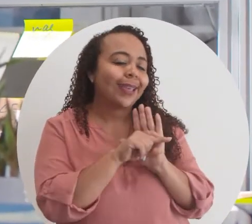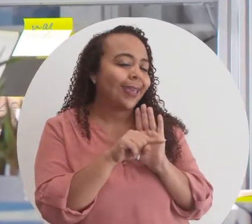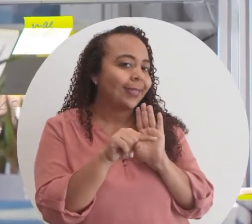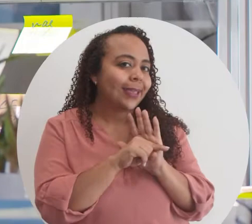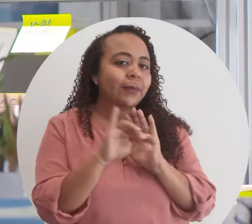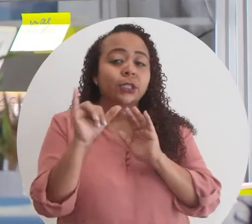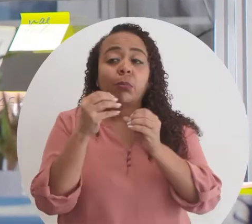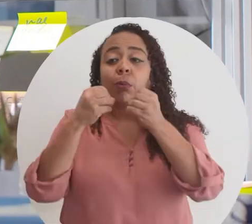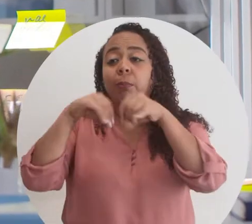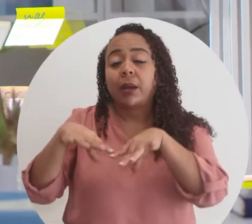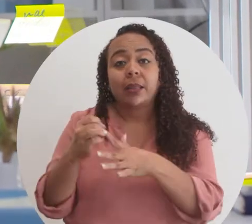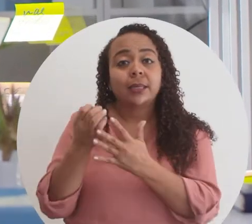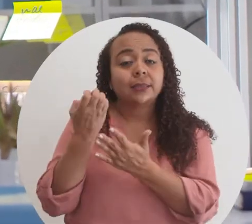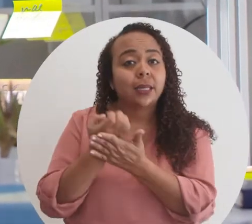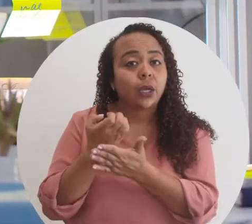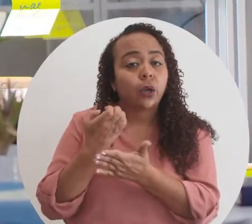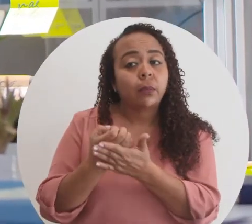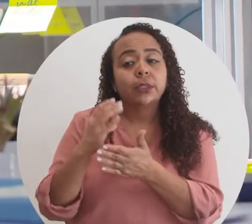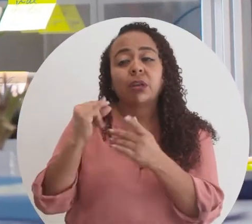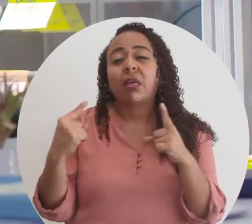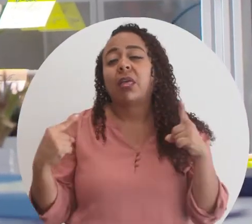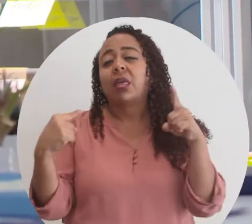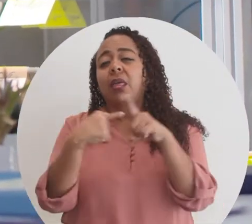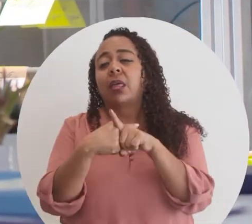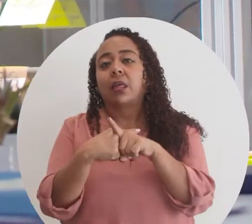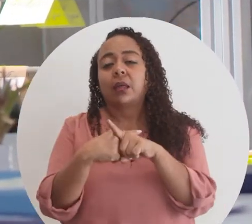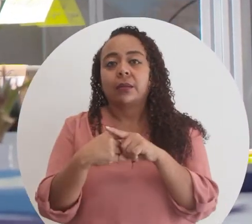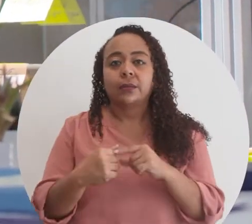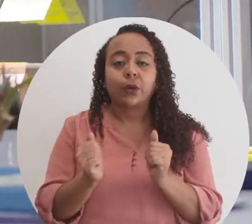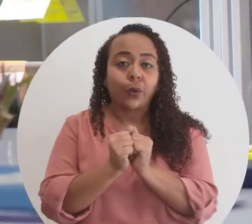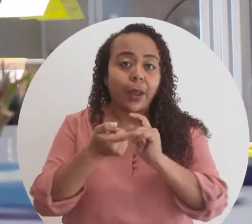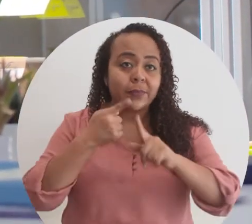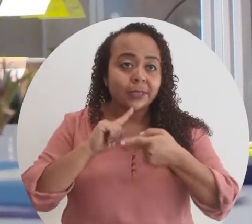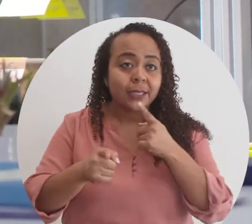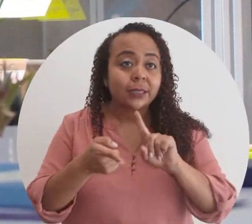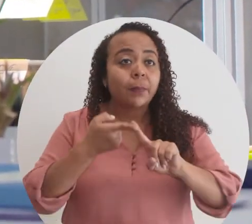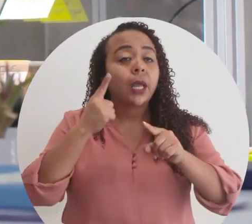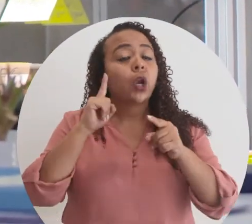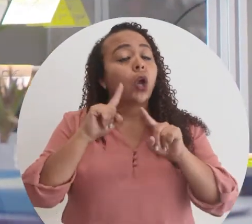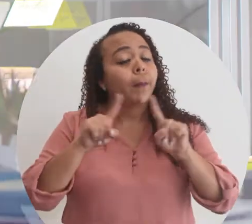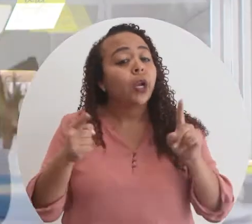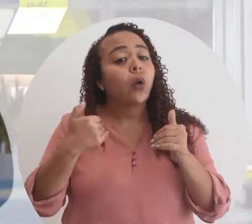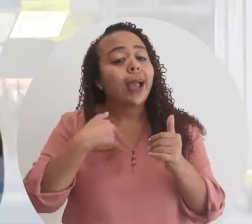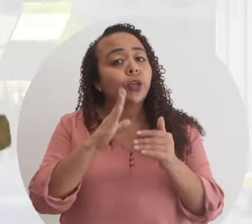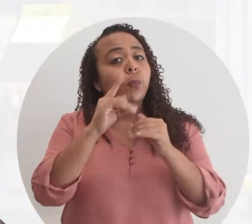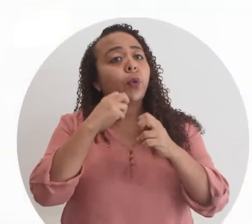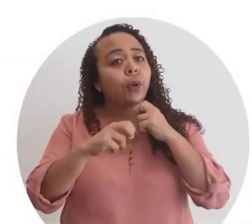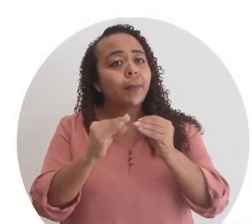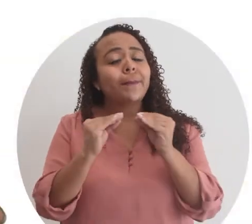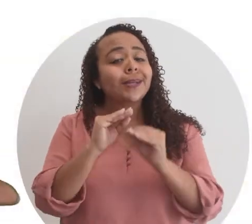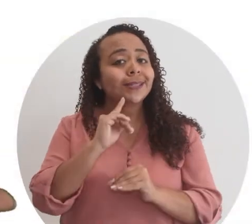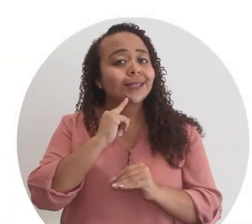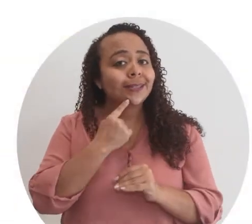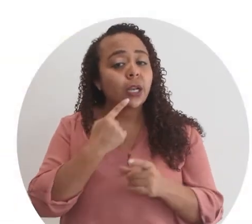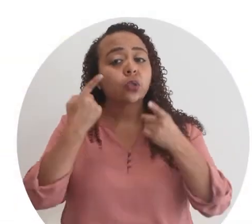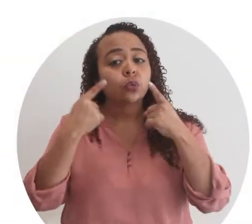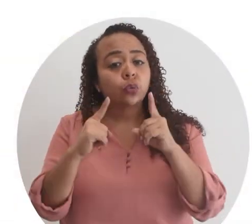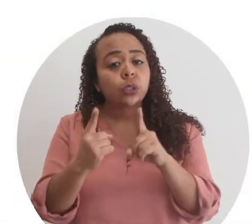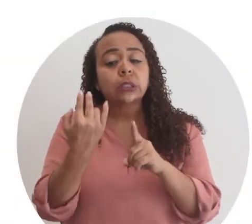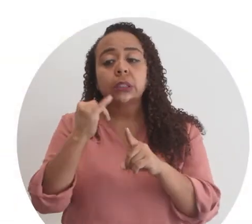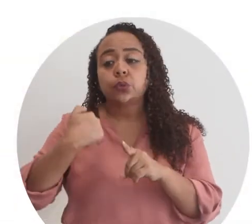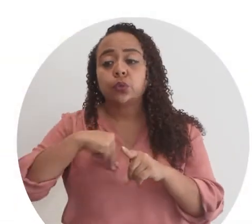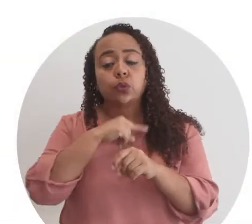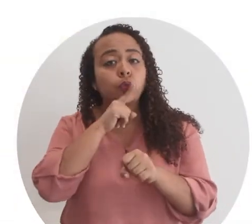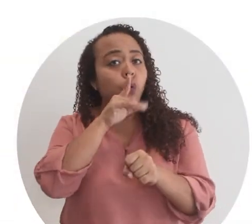consecuencias materiales negativas, como pérdidas económicas o conflictos con amistades. Pero hay un problema más serio